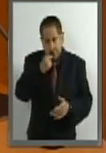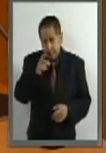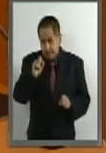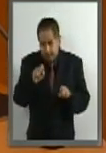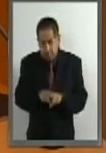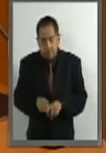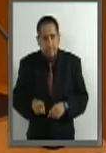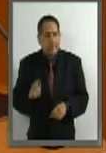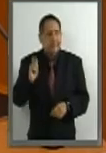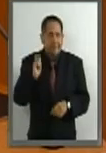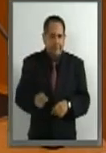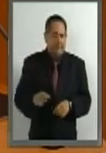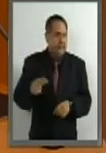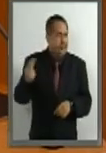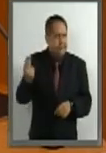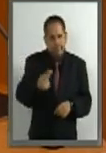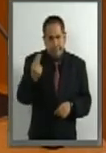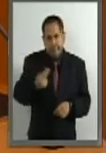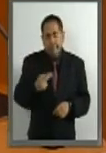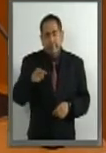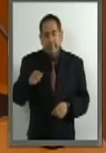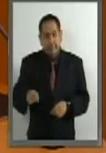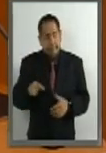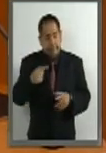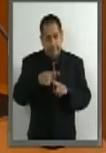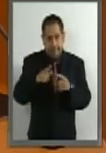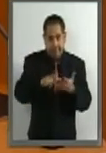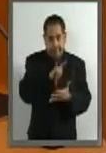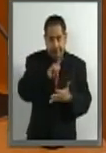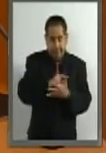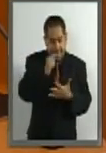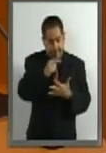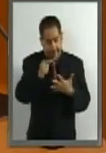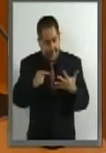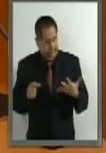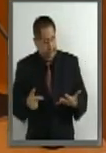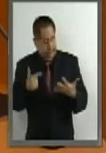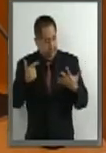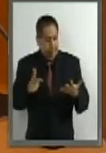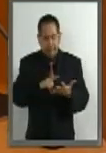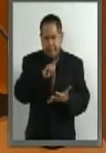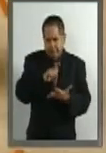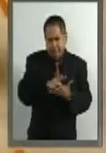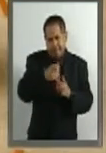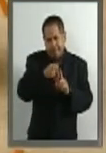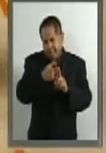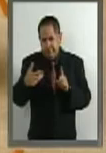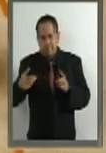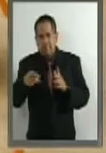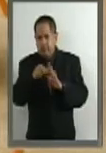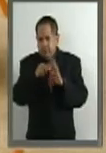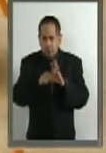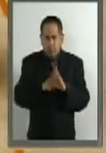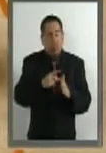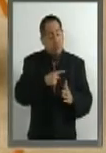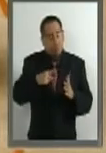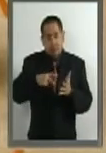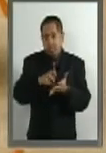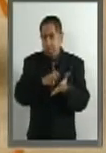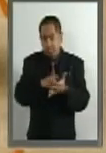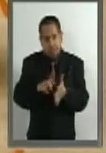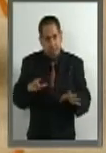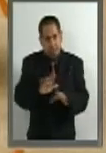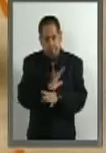es necesario que este conjunto de leyes, de disposiciones legales, normativas, se perfeccione. Las